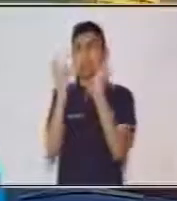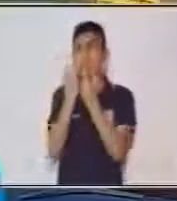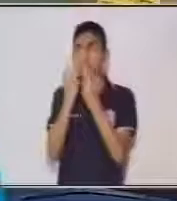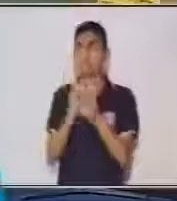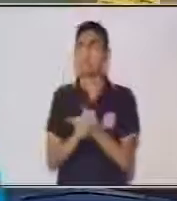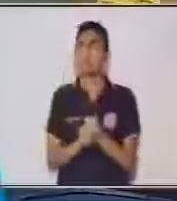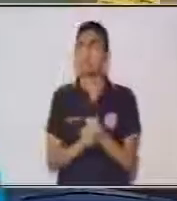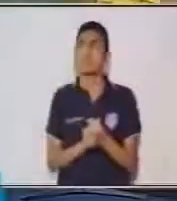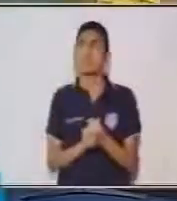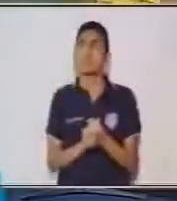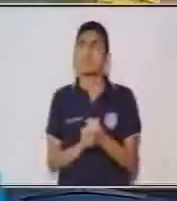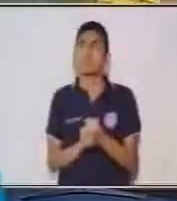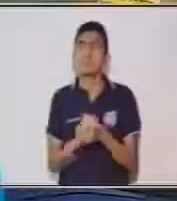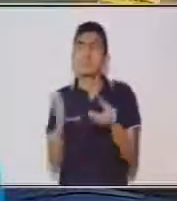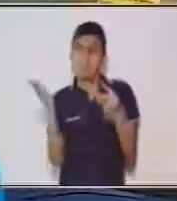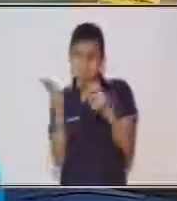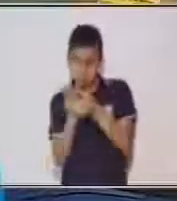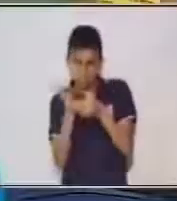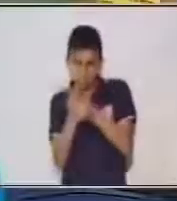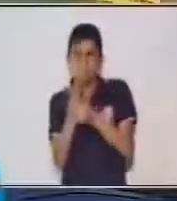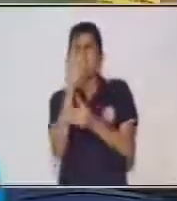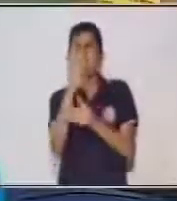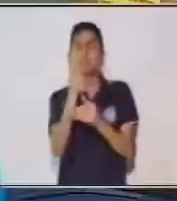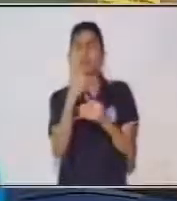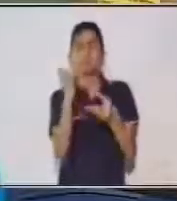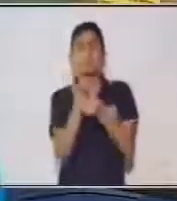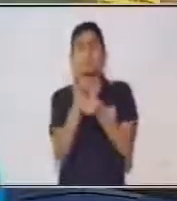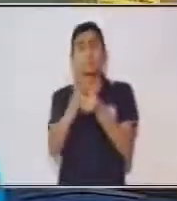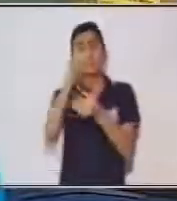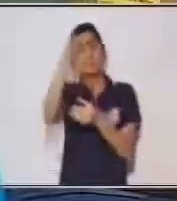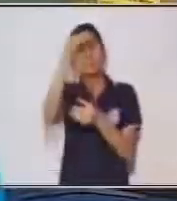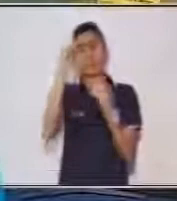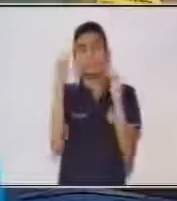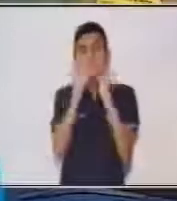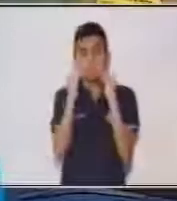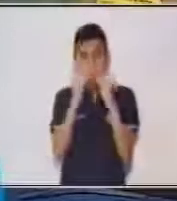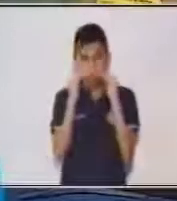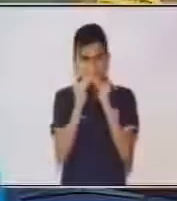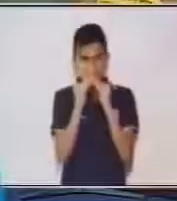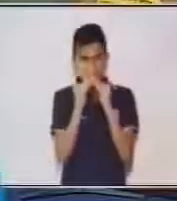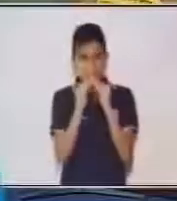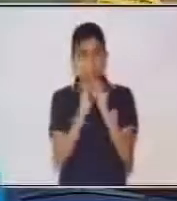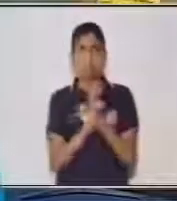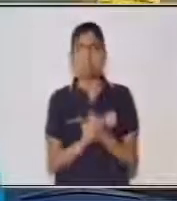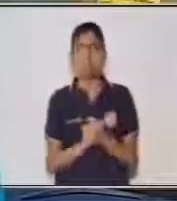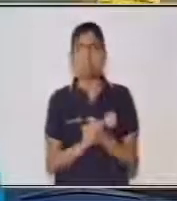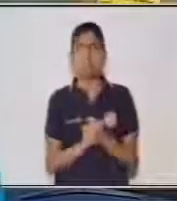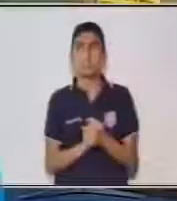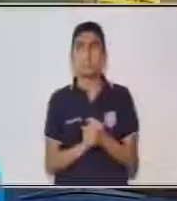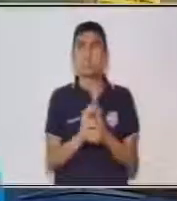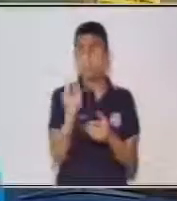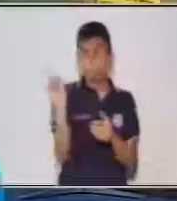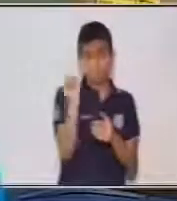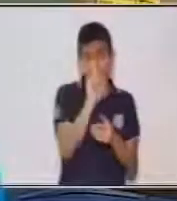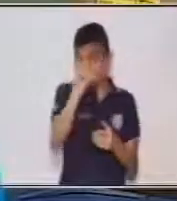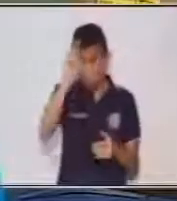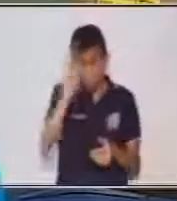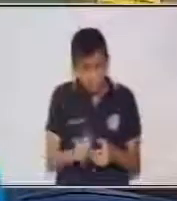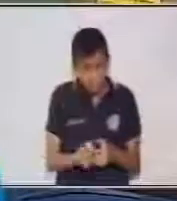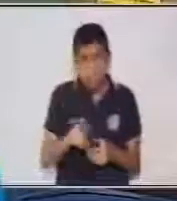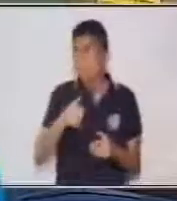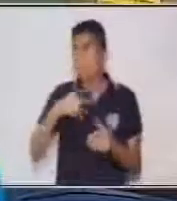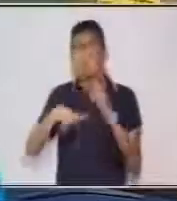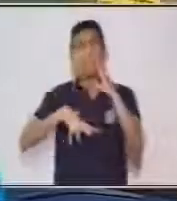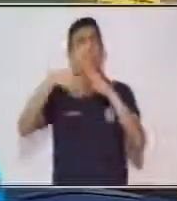te guárdalo en tu portafolio, aprendo en casa. Si no es necesario salir,